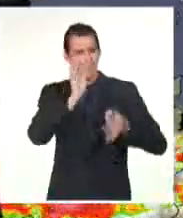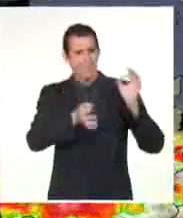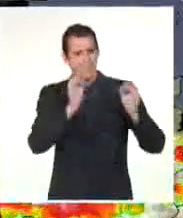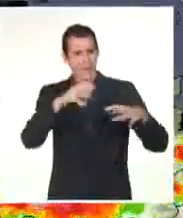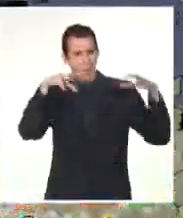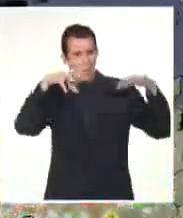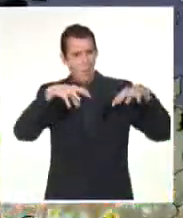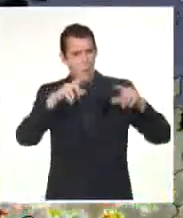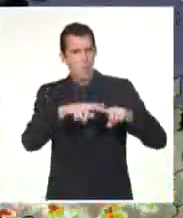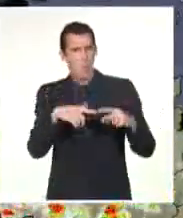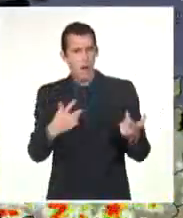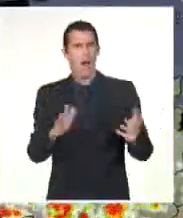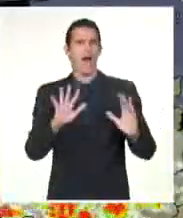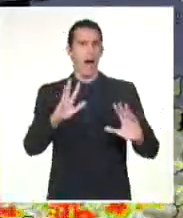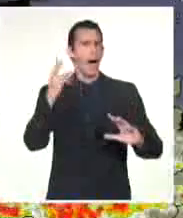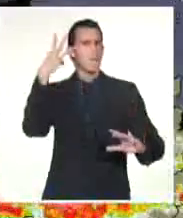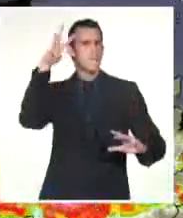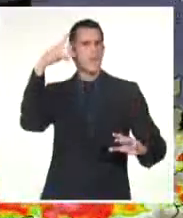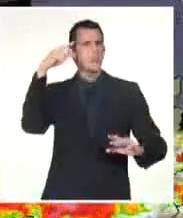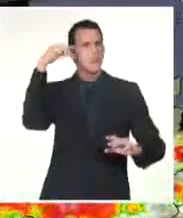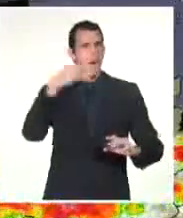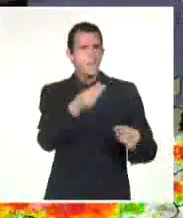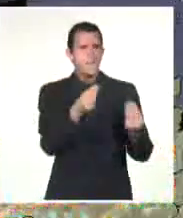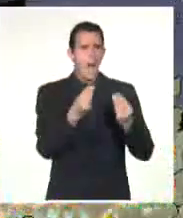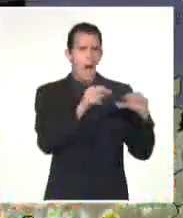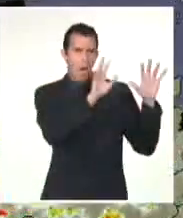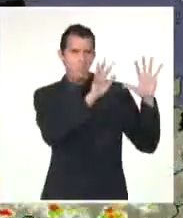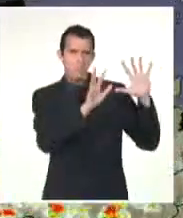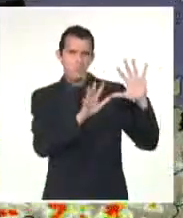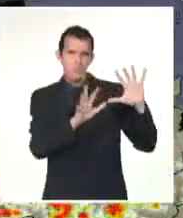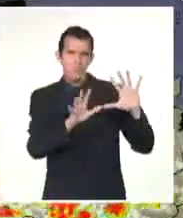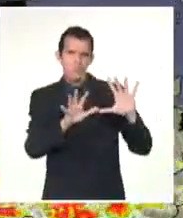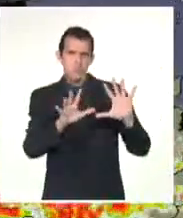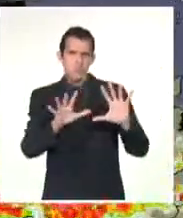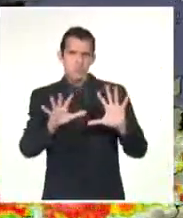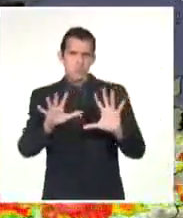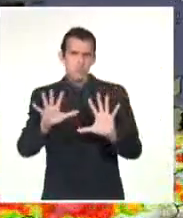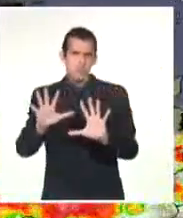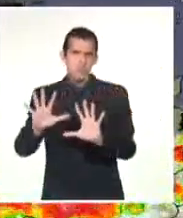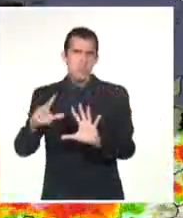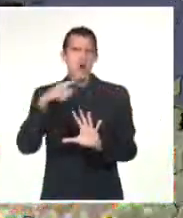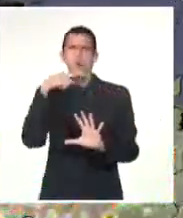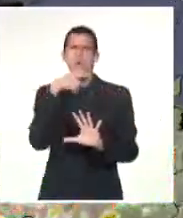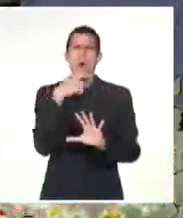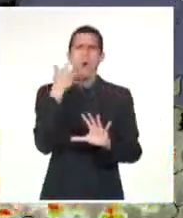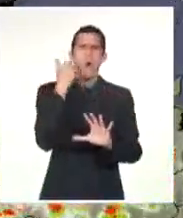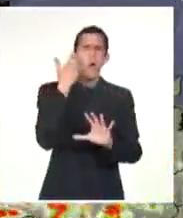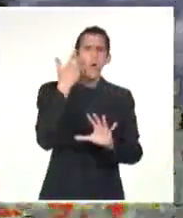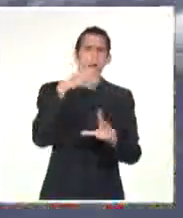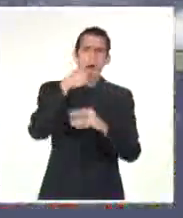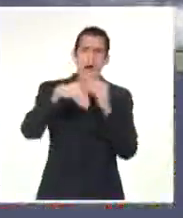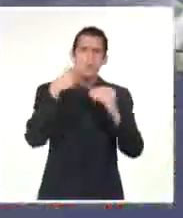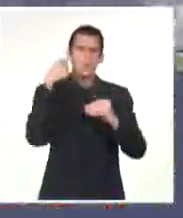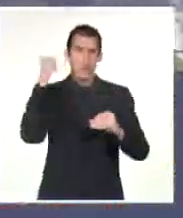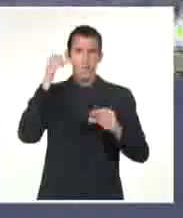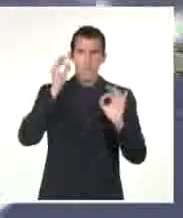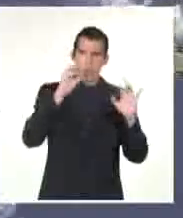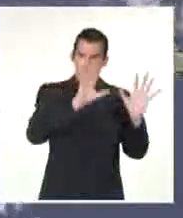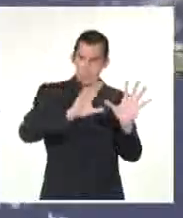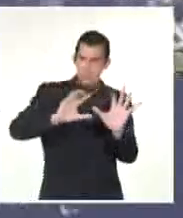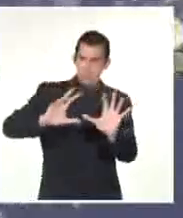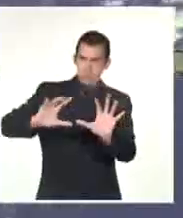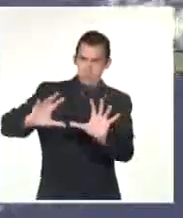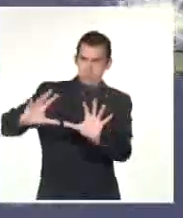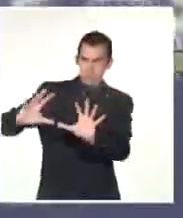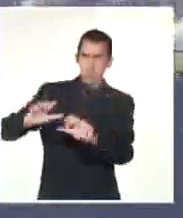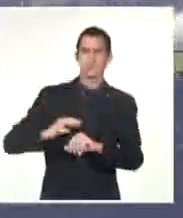inestabilidad sobre gran parte de nuestro país. Como se puede observar, abundante nubosidad también en las Bahamas y se puede observar en una